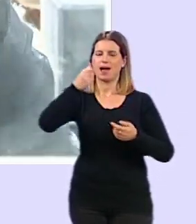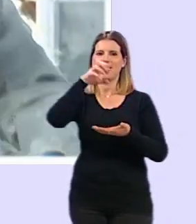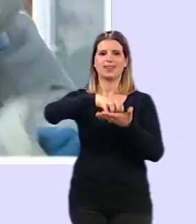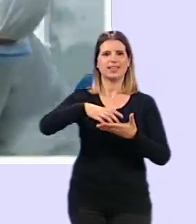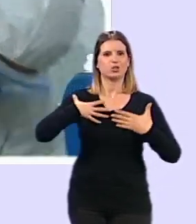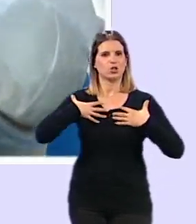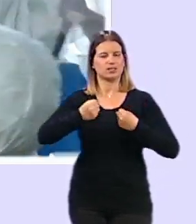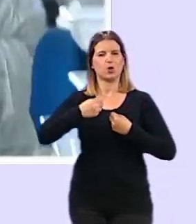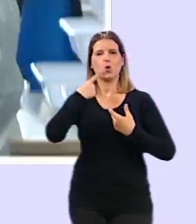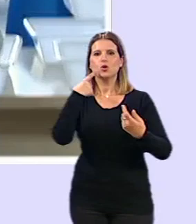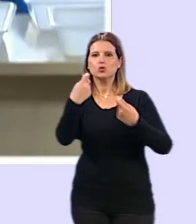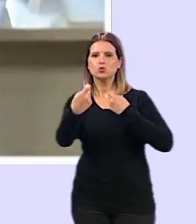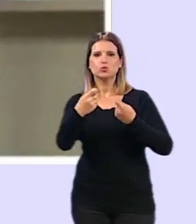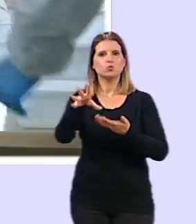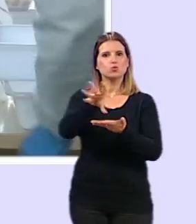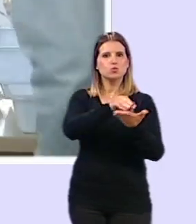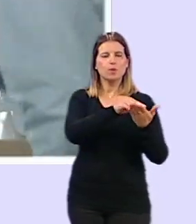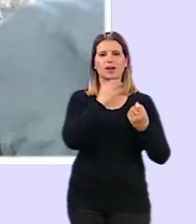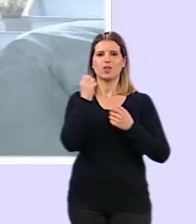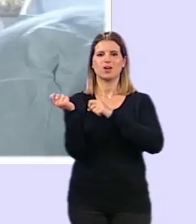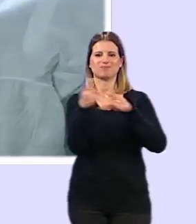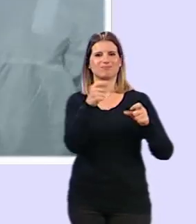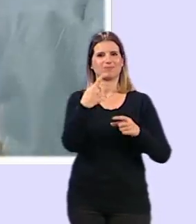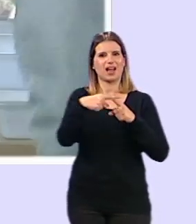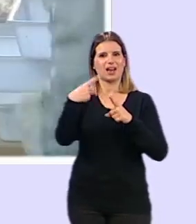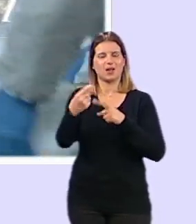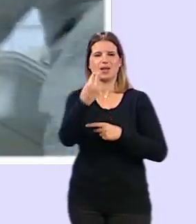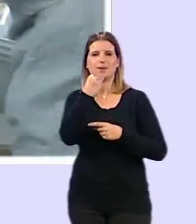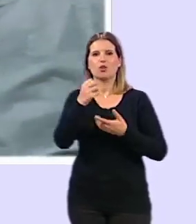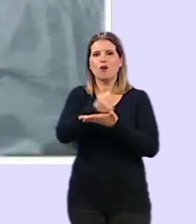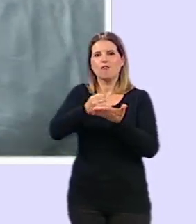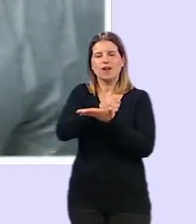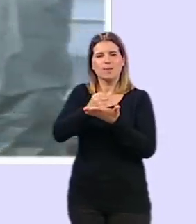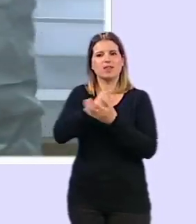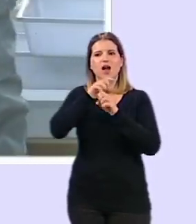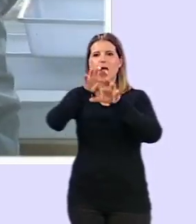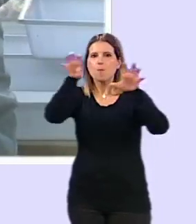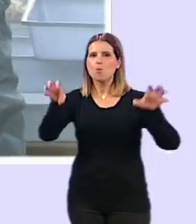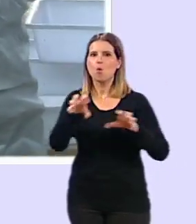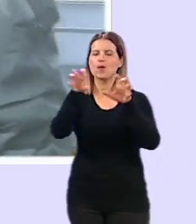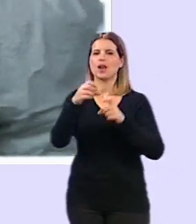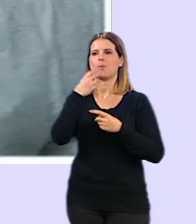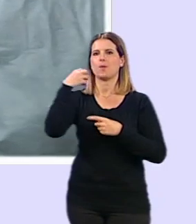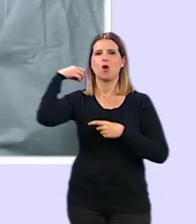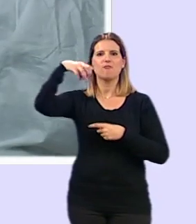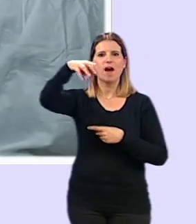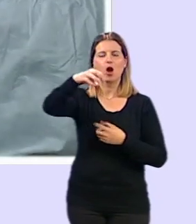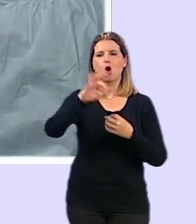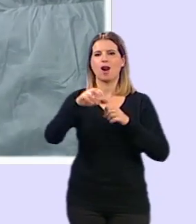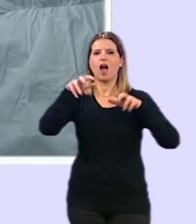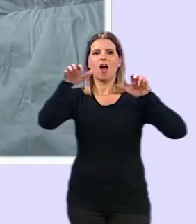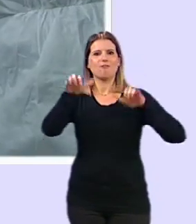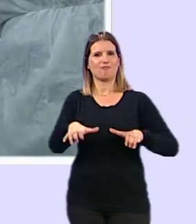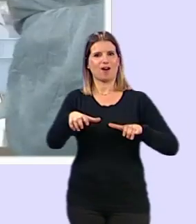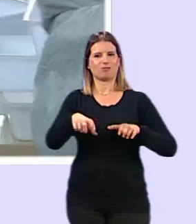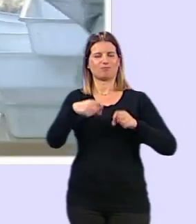supermercados, centros de distribución de alimentos y farmacia. La desinfección de mobiliario urbano como bancos, farolas o cualquier otro elemento municipal